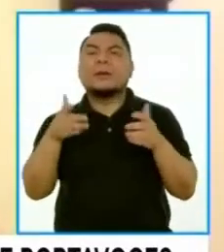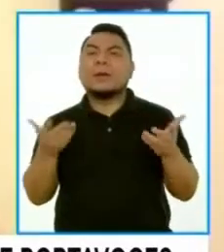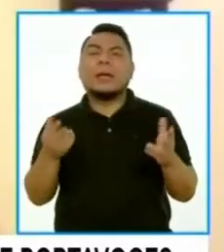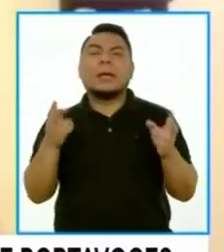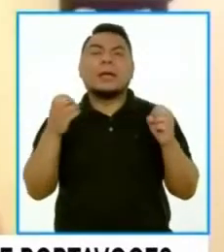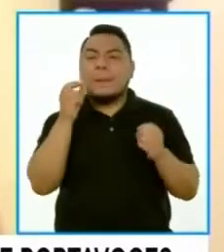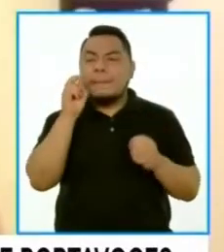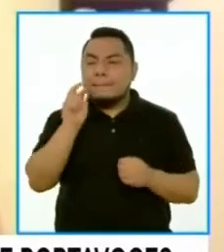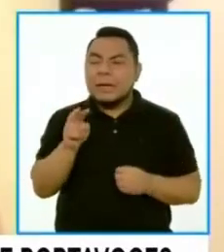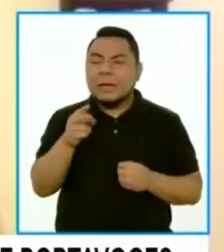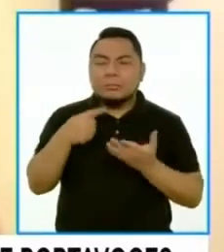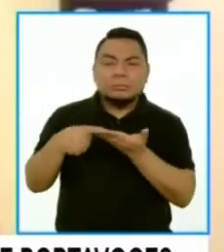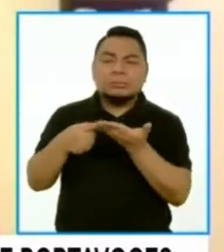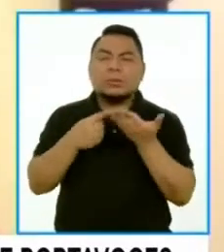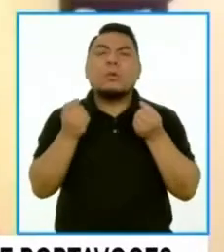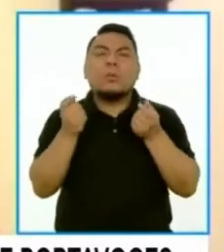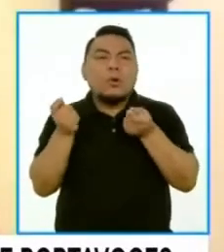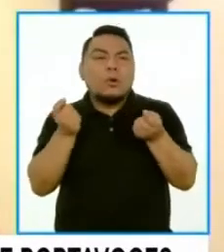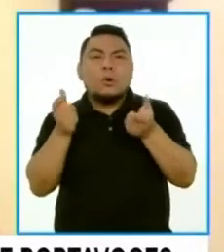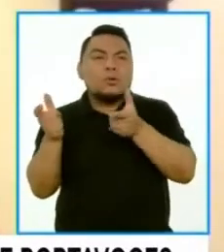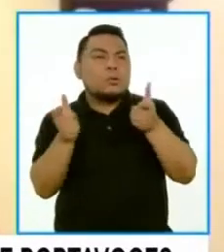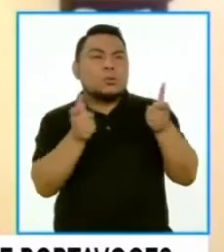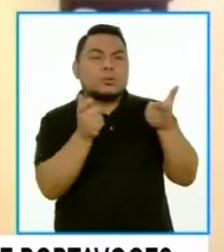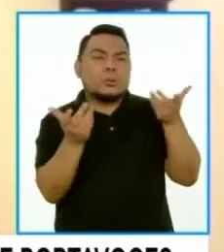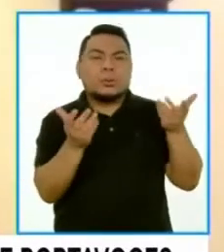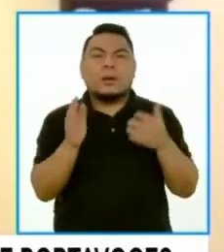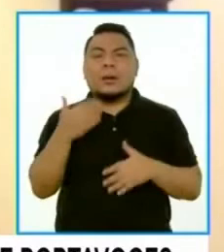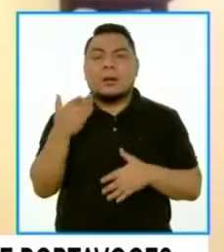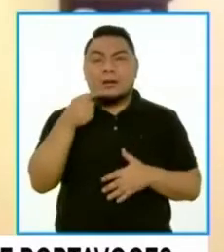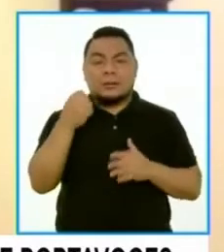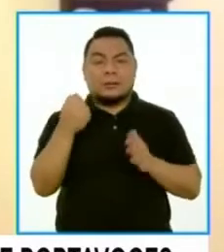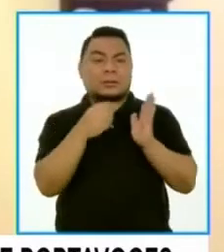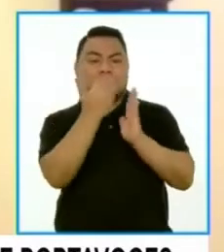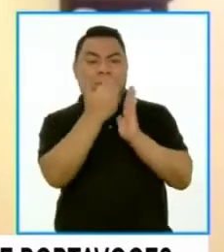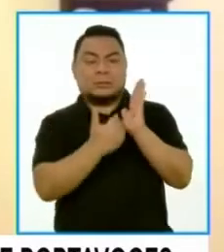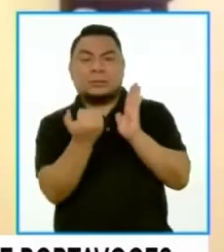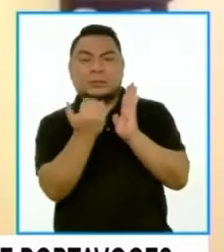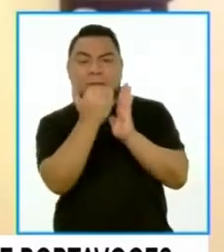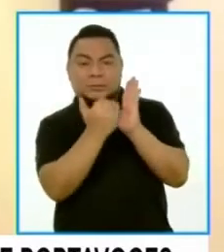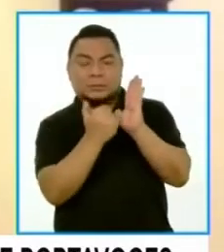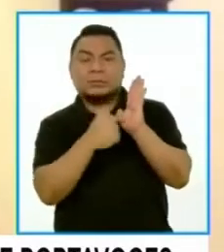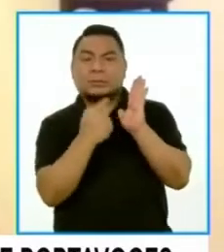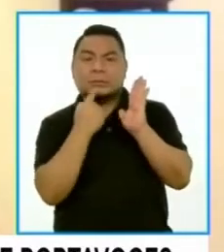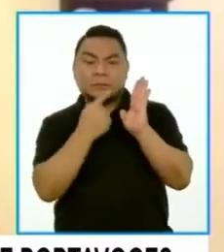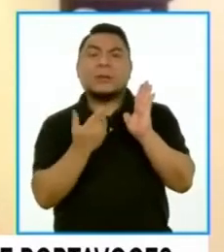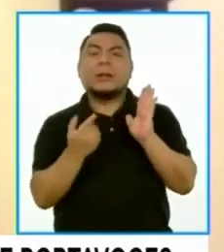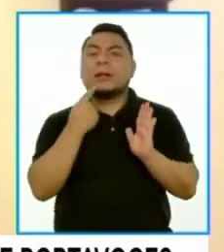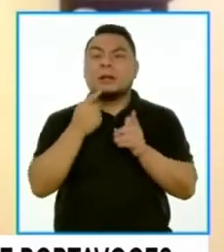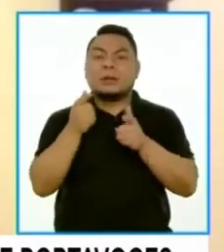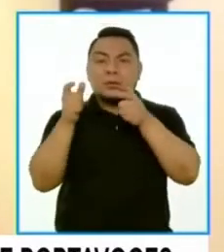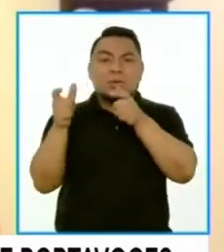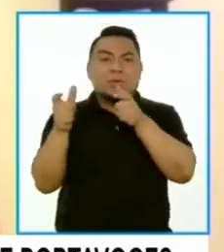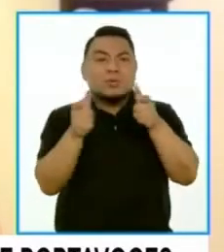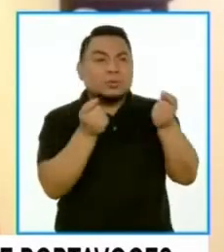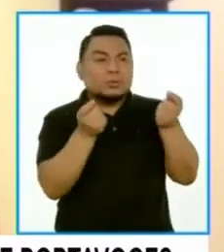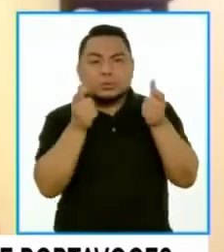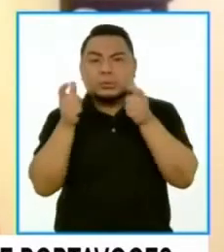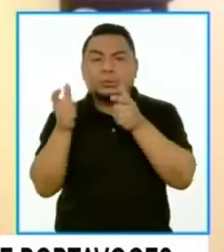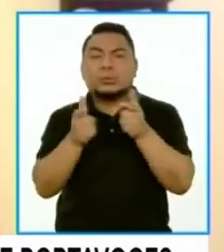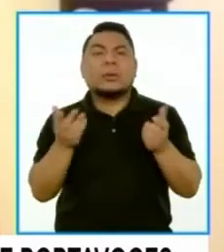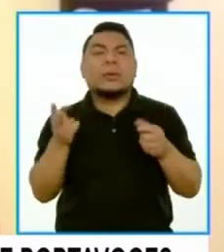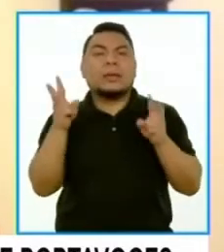el tema de la regulación por ejemplo hay un dictamen que tiene que ver con la regulación del